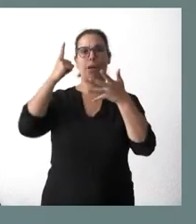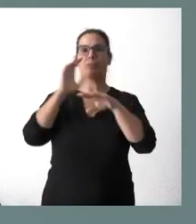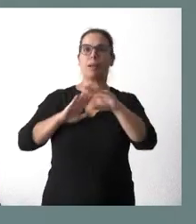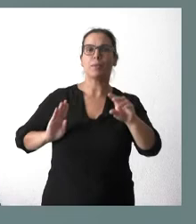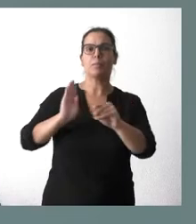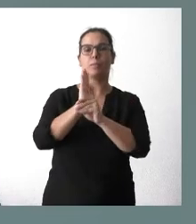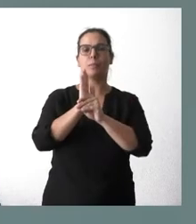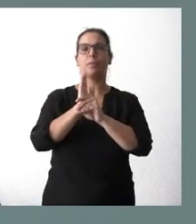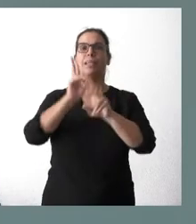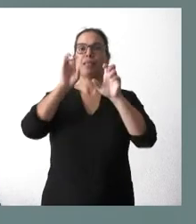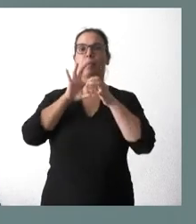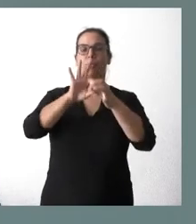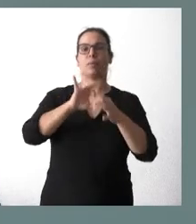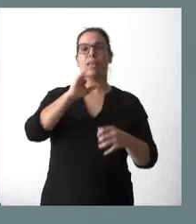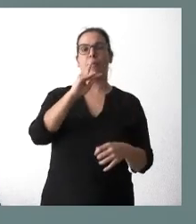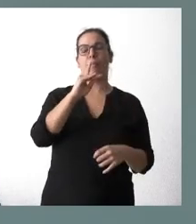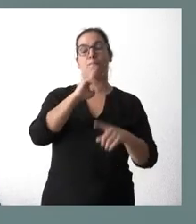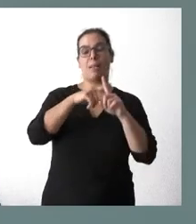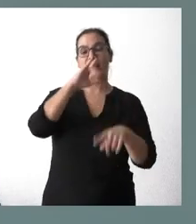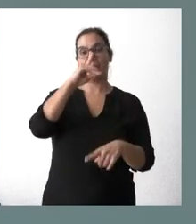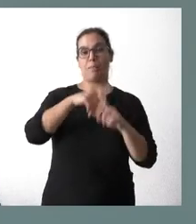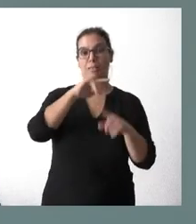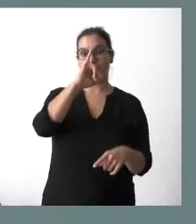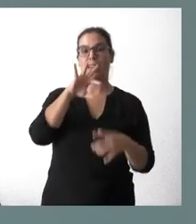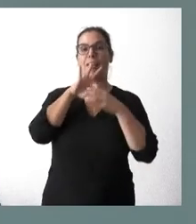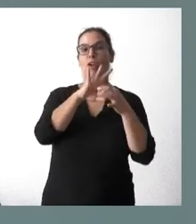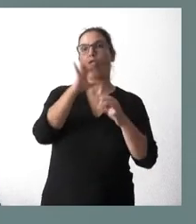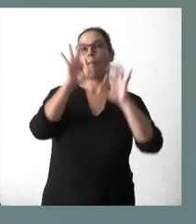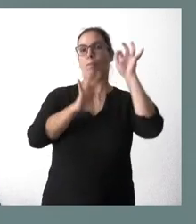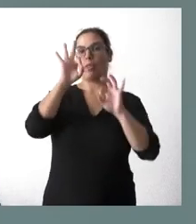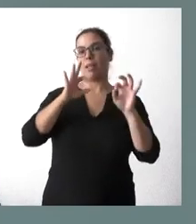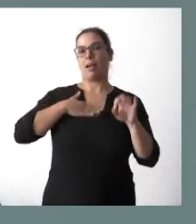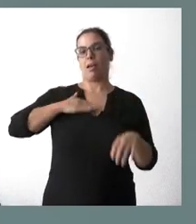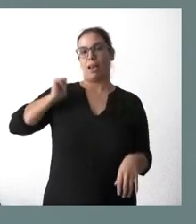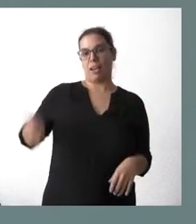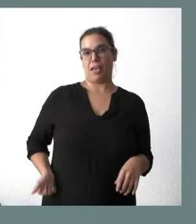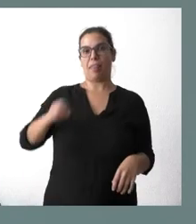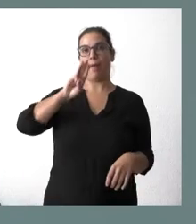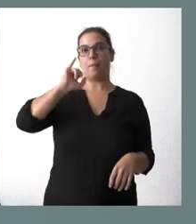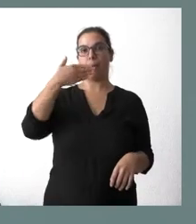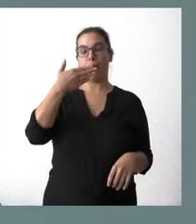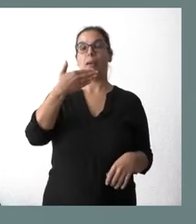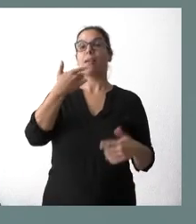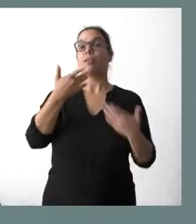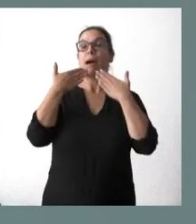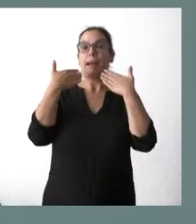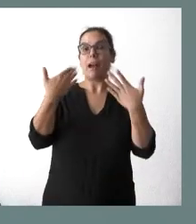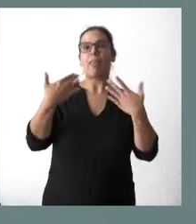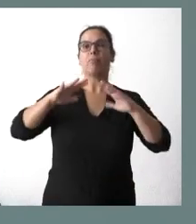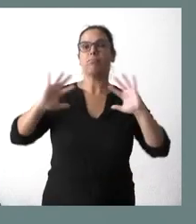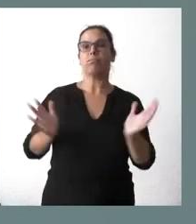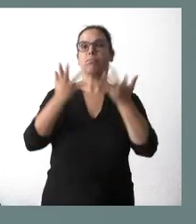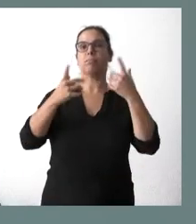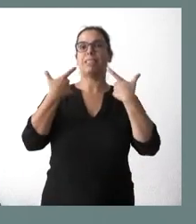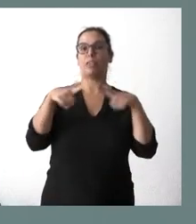y IMASD en Masí respecto de su PIB. Y esto es en gran parte debido al impulso del sector privado y de las